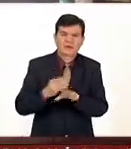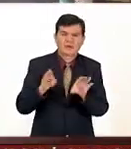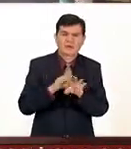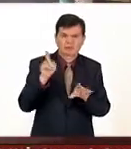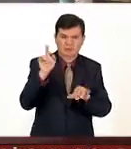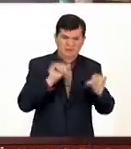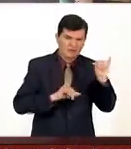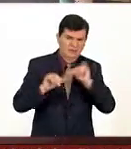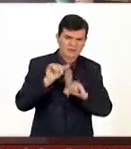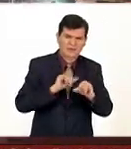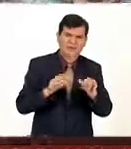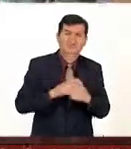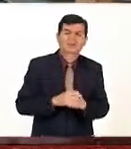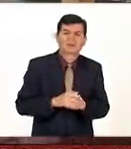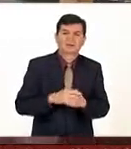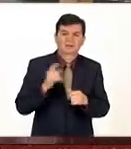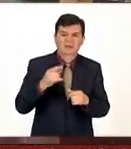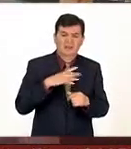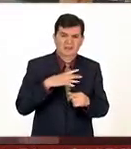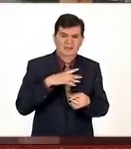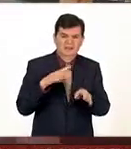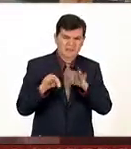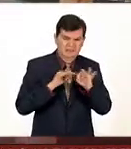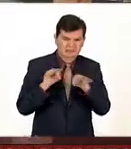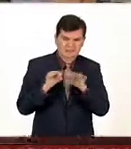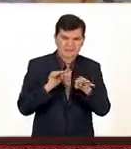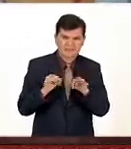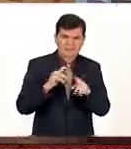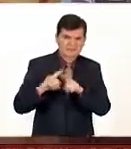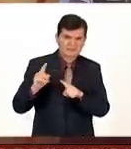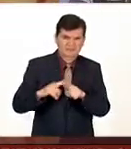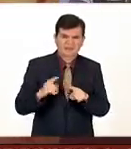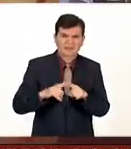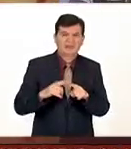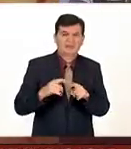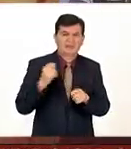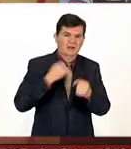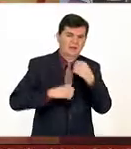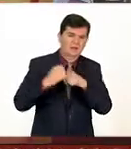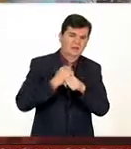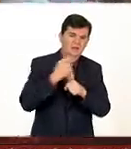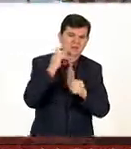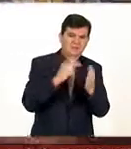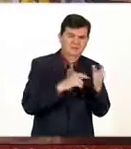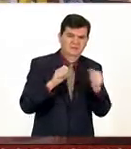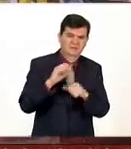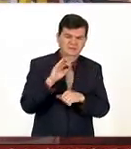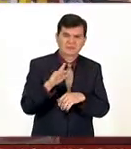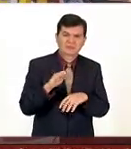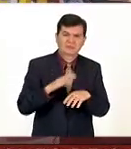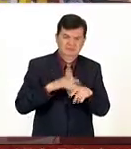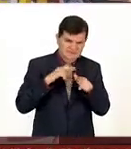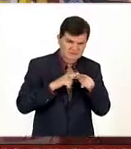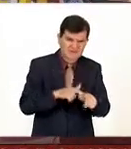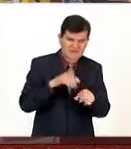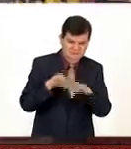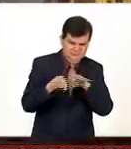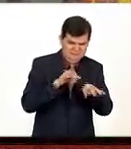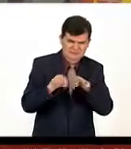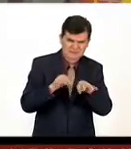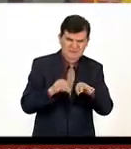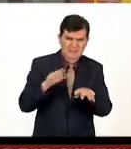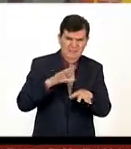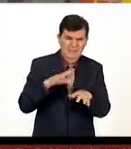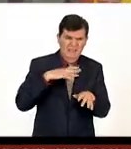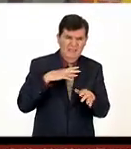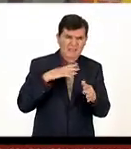un laboratorio de física nuclear que ha venido trabajando desde los años 50 y que sigue activo hoy por hoy hay más de